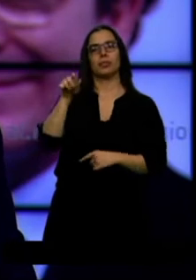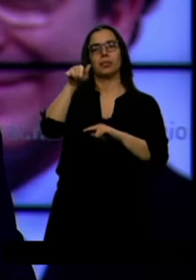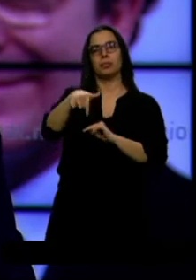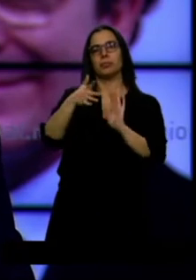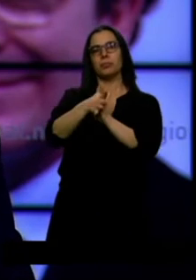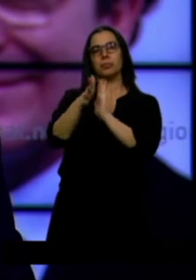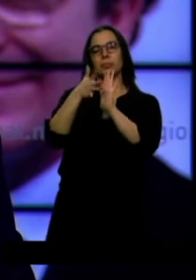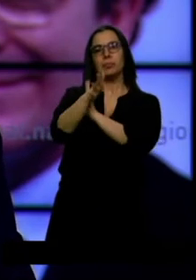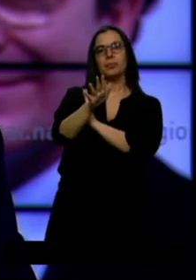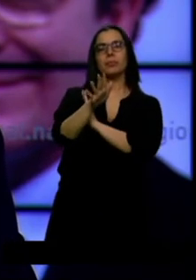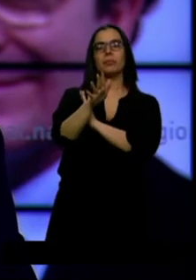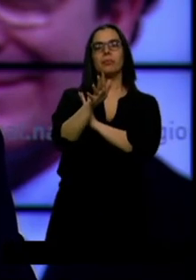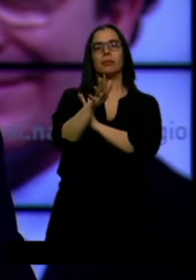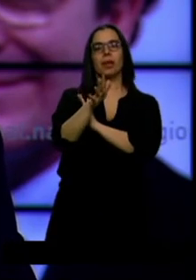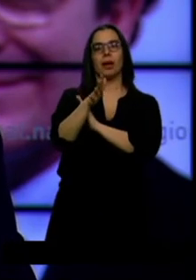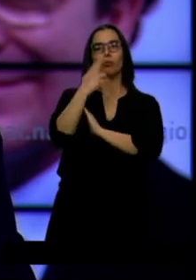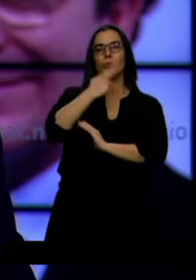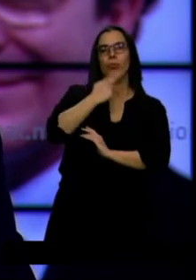en el plató de informativos de esta casa.